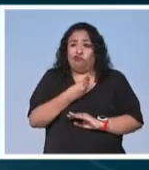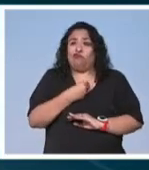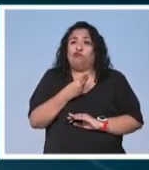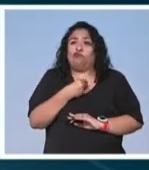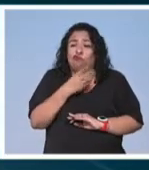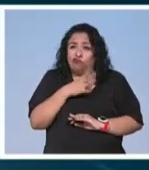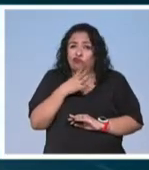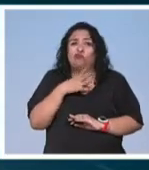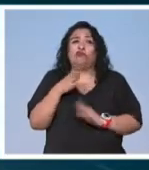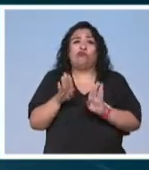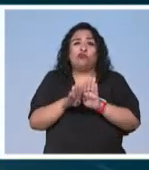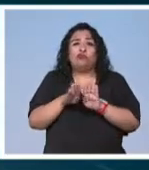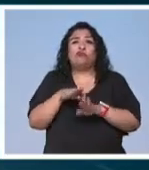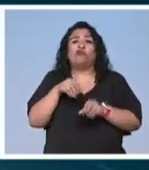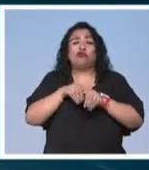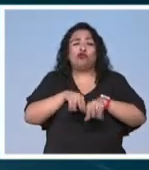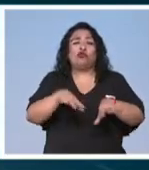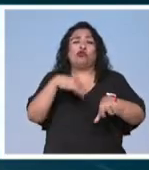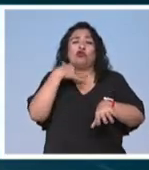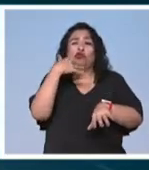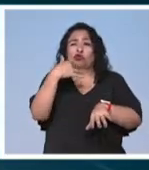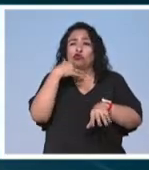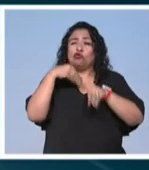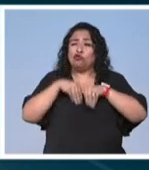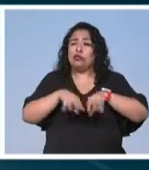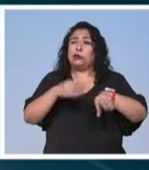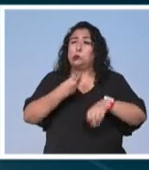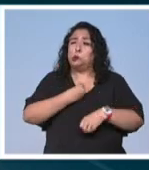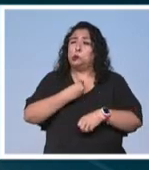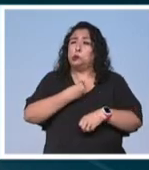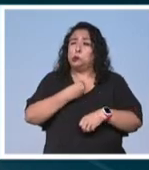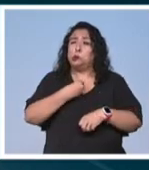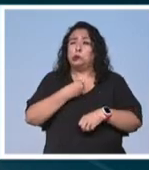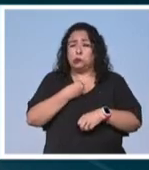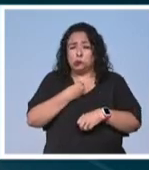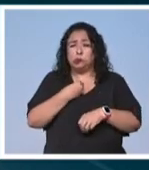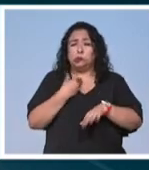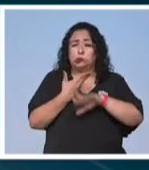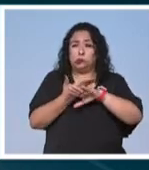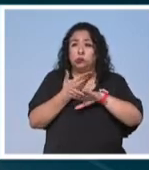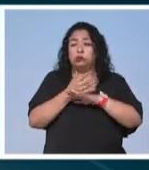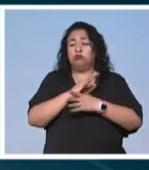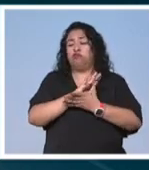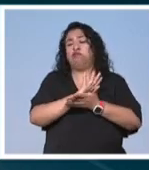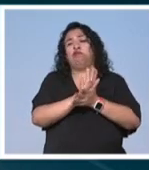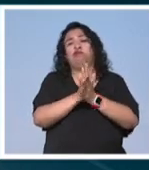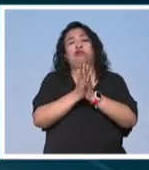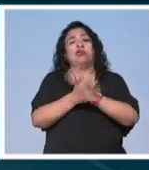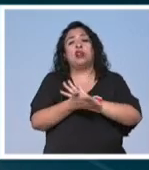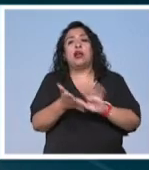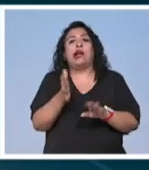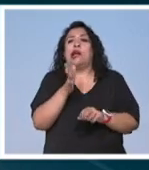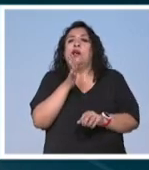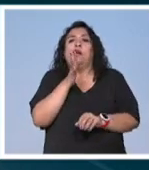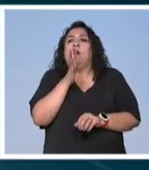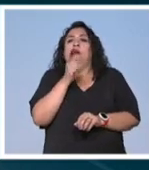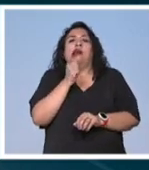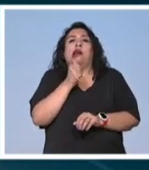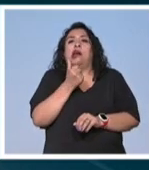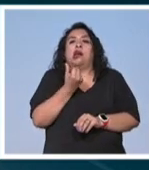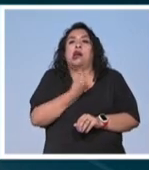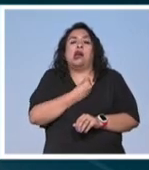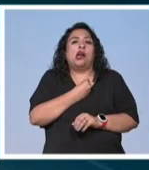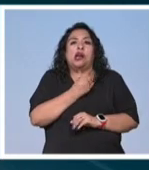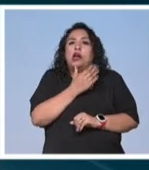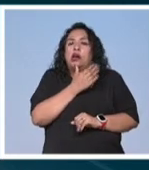sosteniendo la entrada de estos desechos de estos contaminantes antrópicos hasta que llega un momento donde ya no puede tolerar